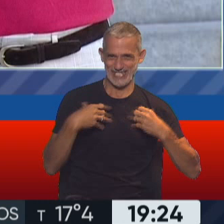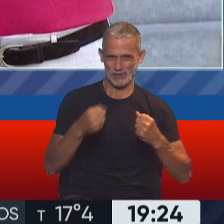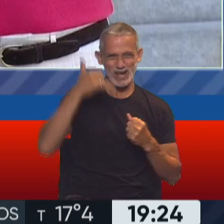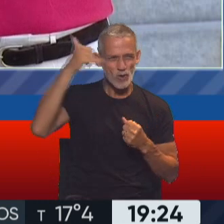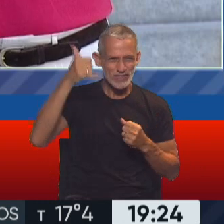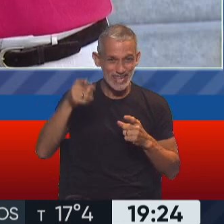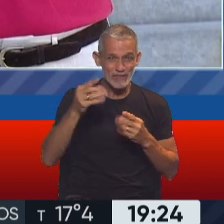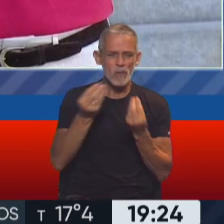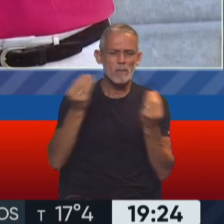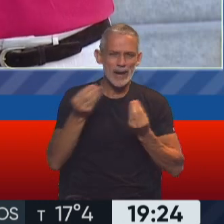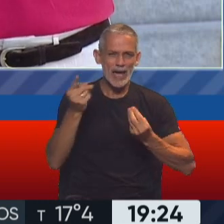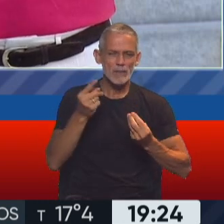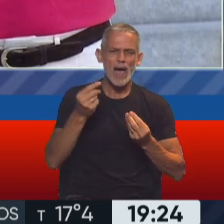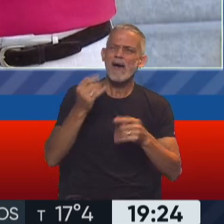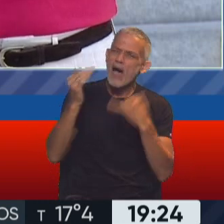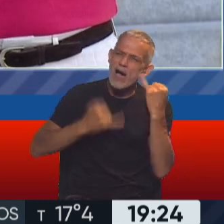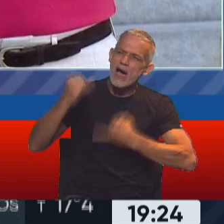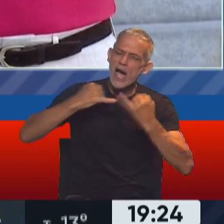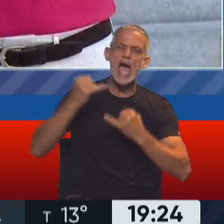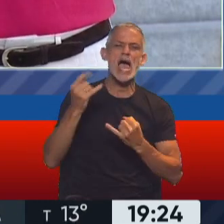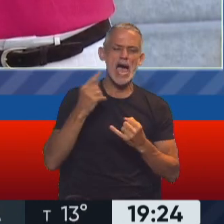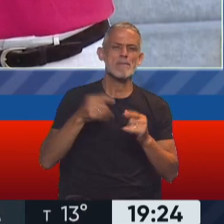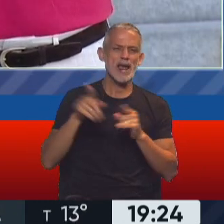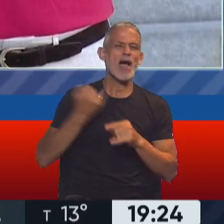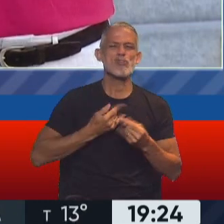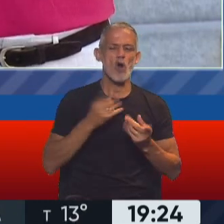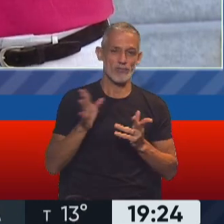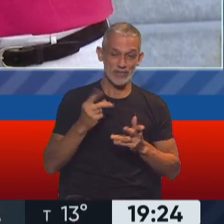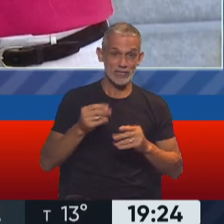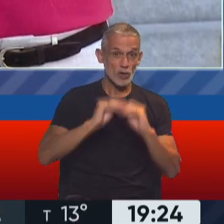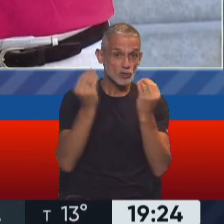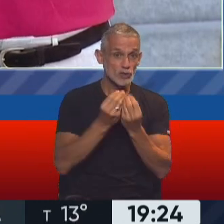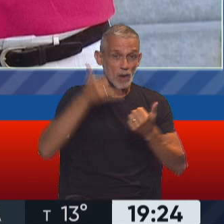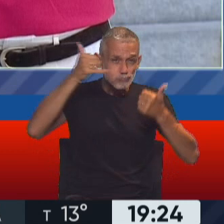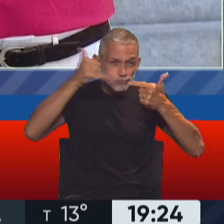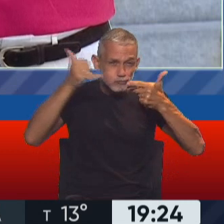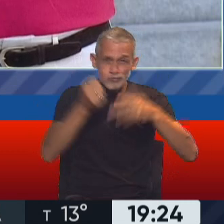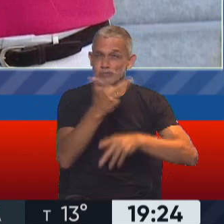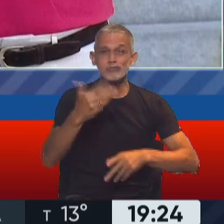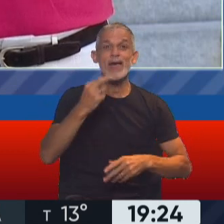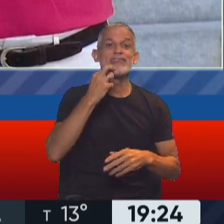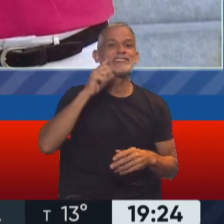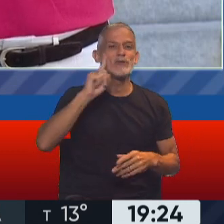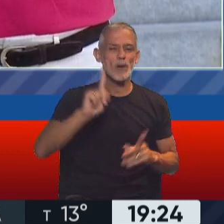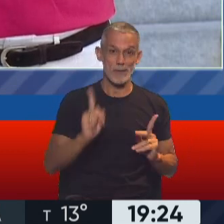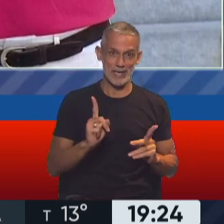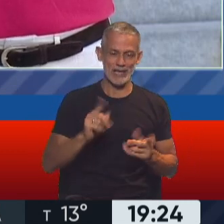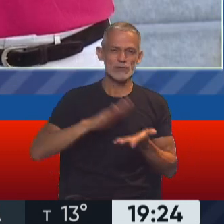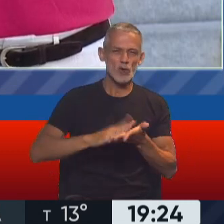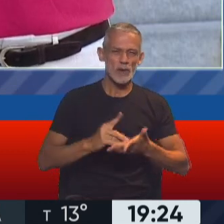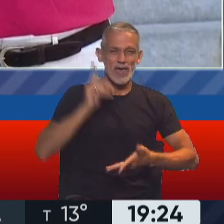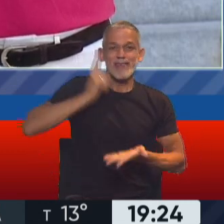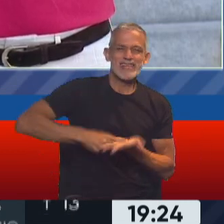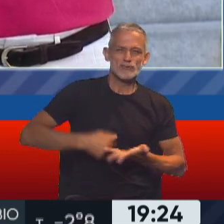Nación, para asesorar y derivar. Bueno, allí se recibieron 19.000 consultas sobre interrupción